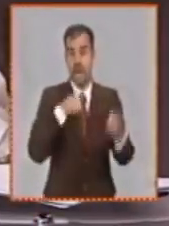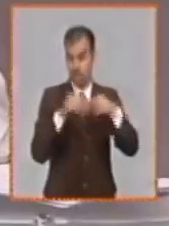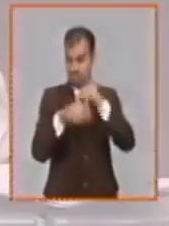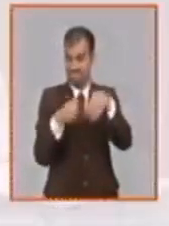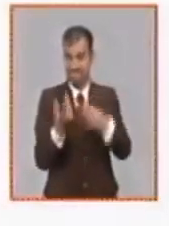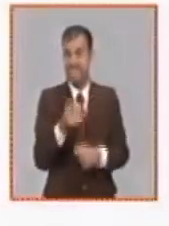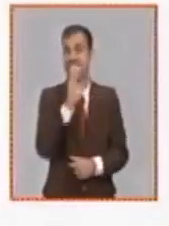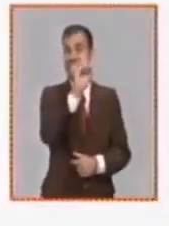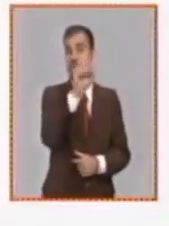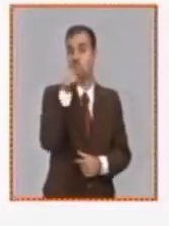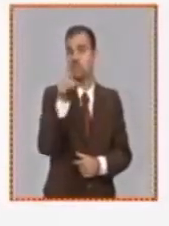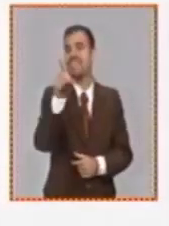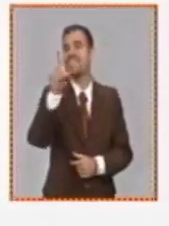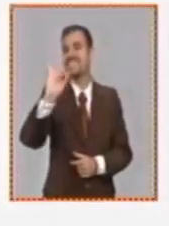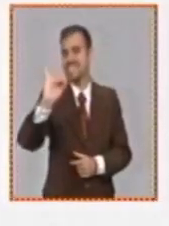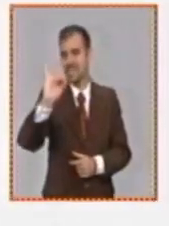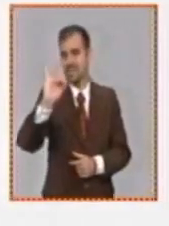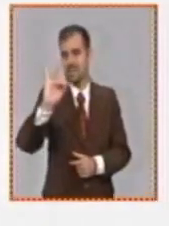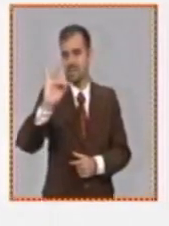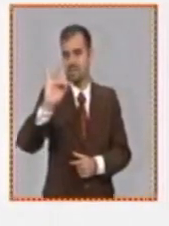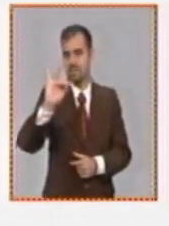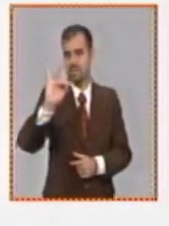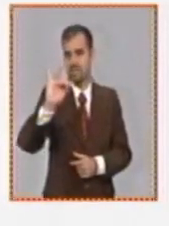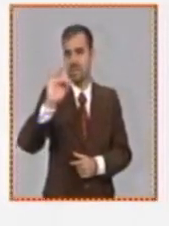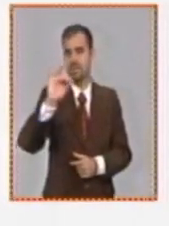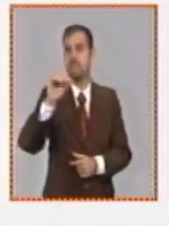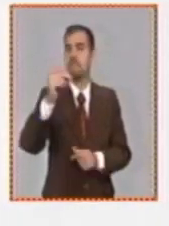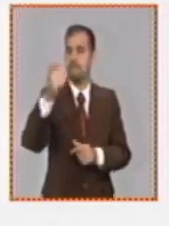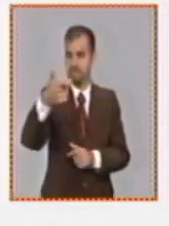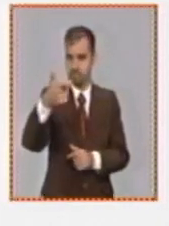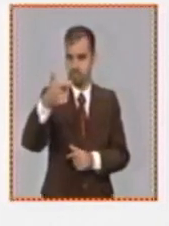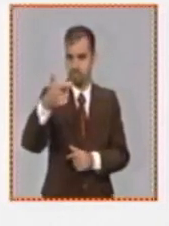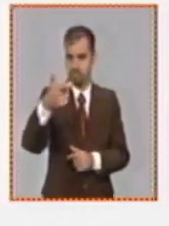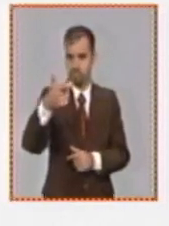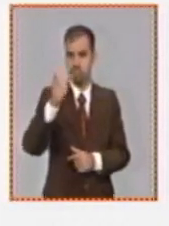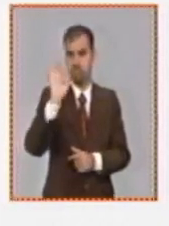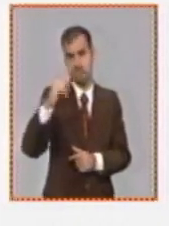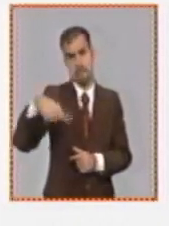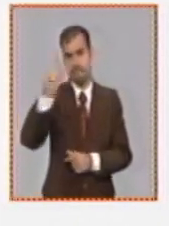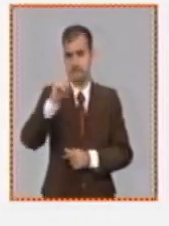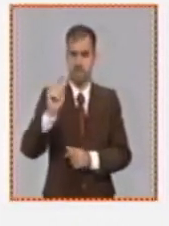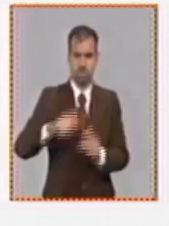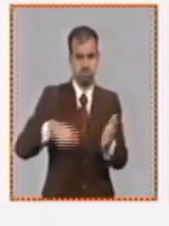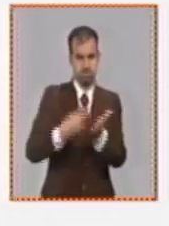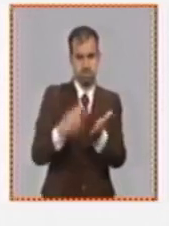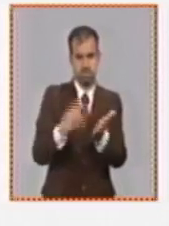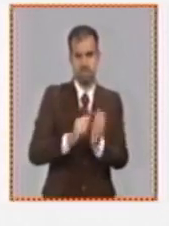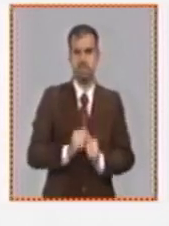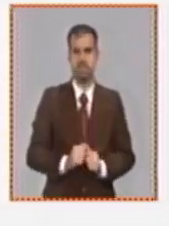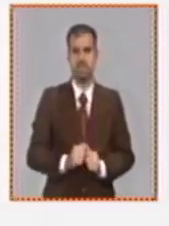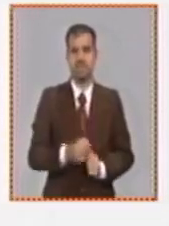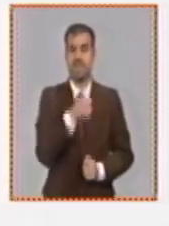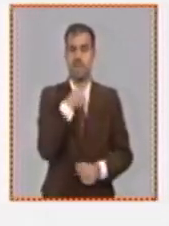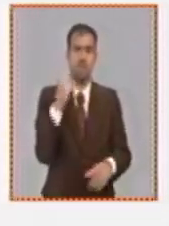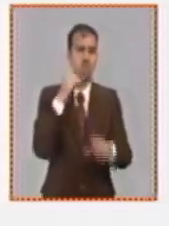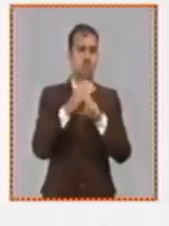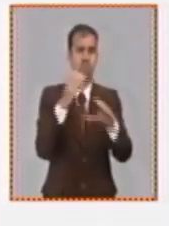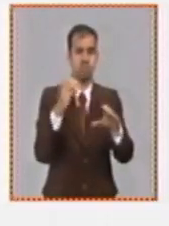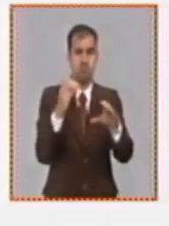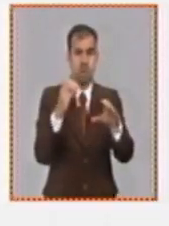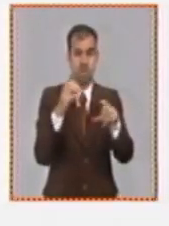.17 pesos por pasajero kilómetro se aplicase esa tarifa para el medio de transporte más generalizado de hasta 40